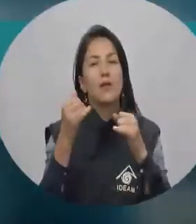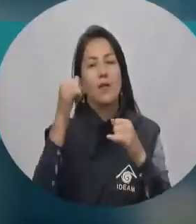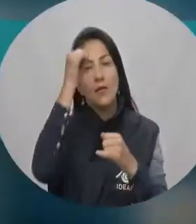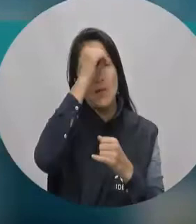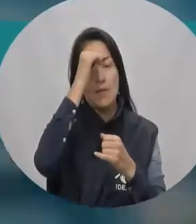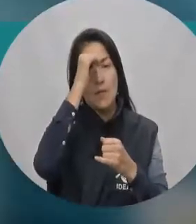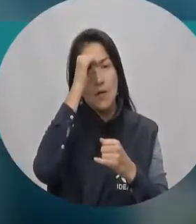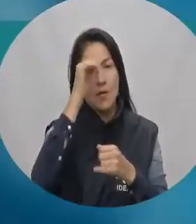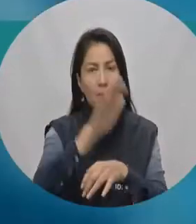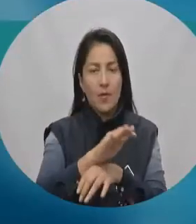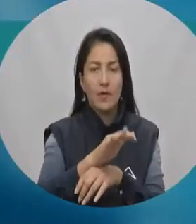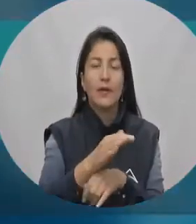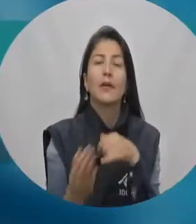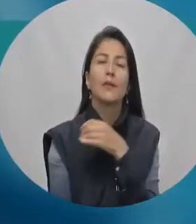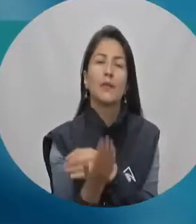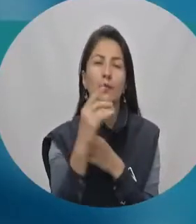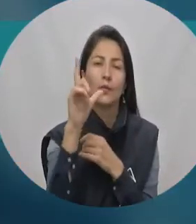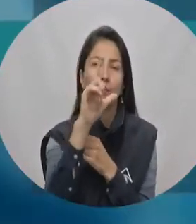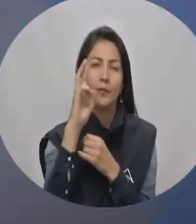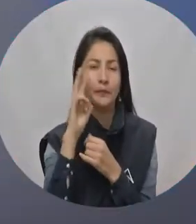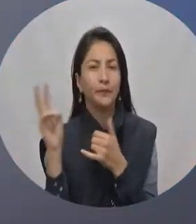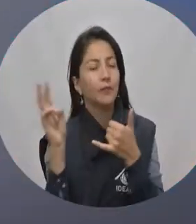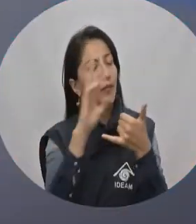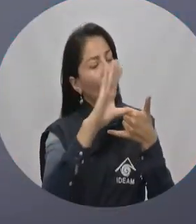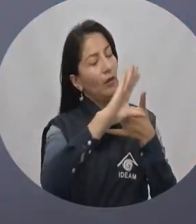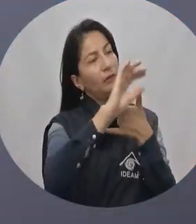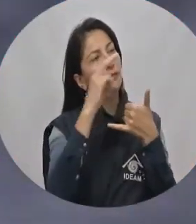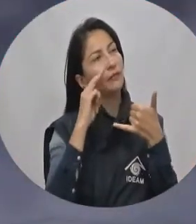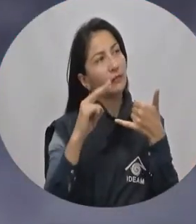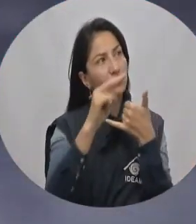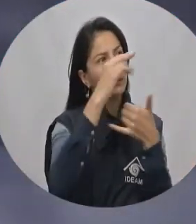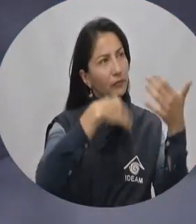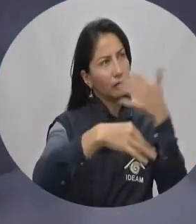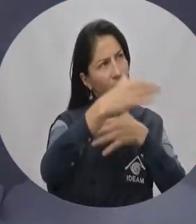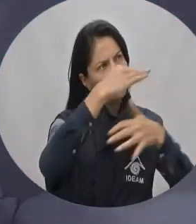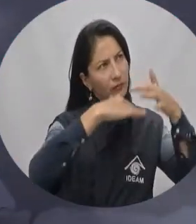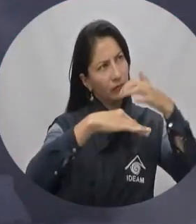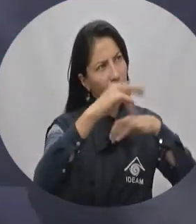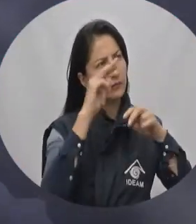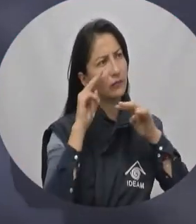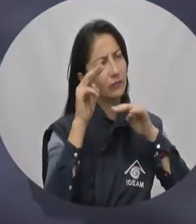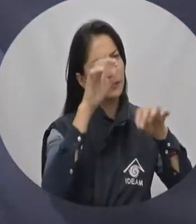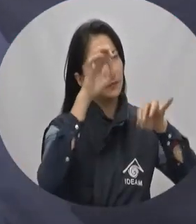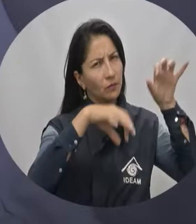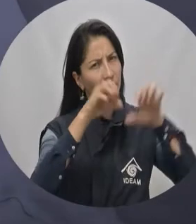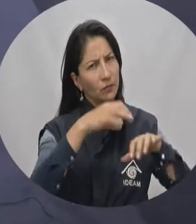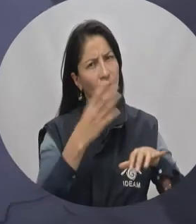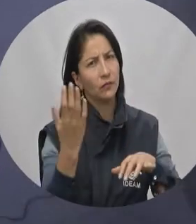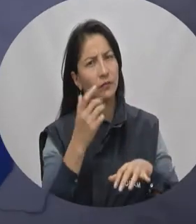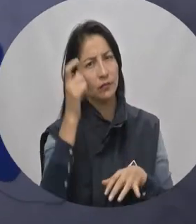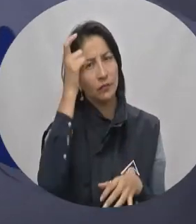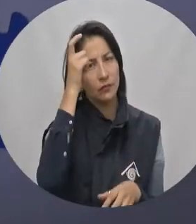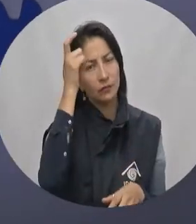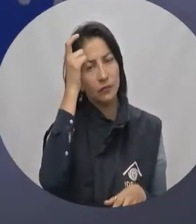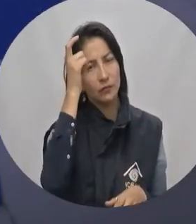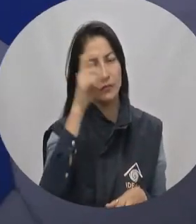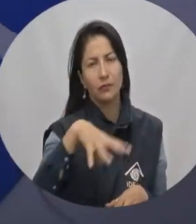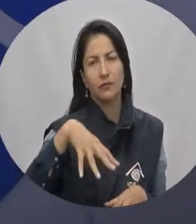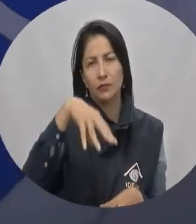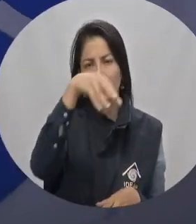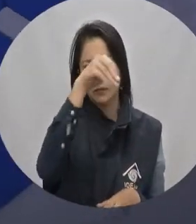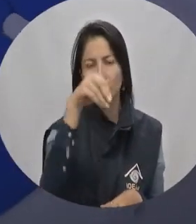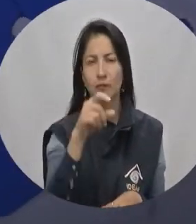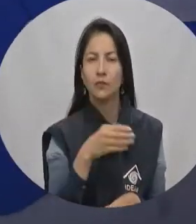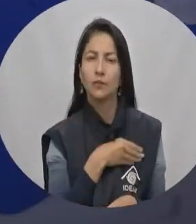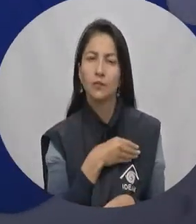de la tarde del domingo y la madrugada del lunes. Para la noche caribeña habrá nubes constantes y precipitaciones en sectores de